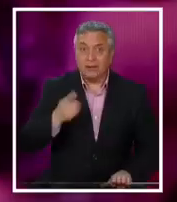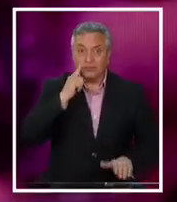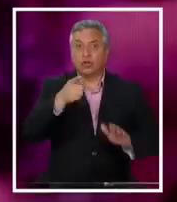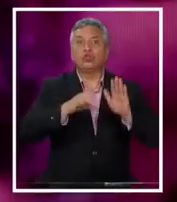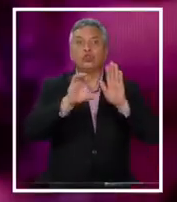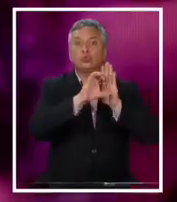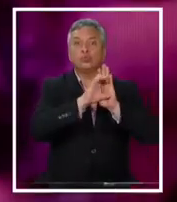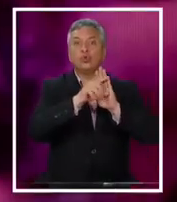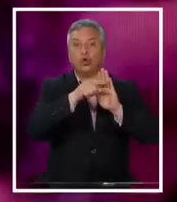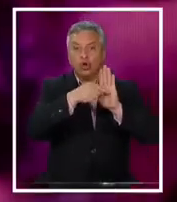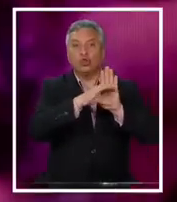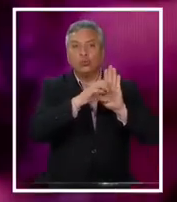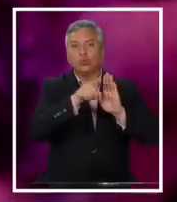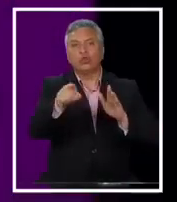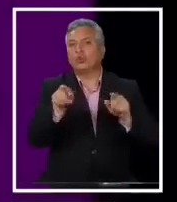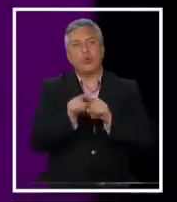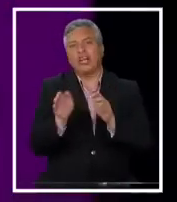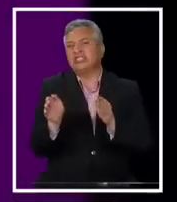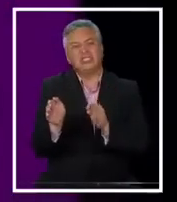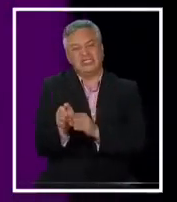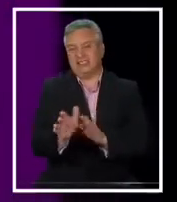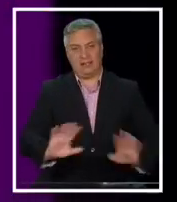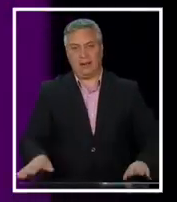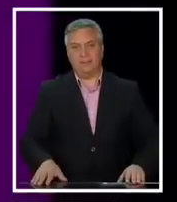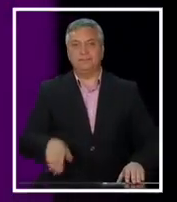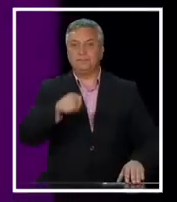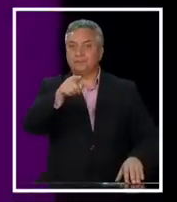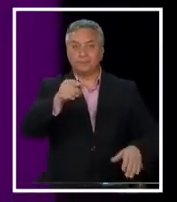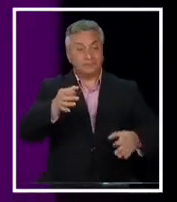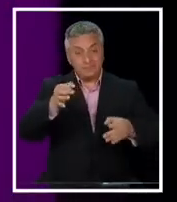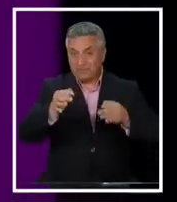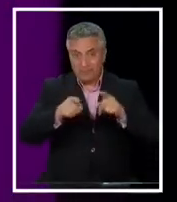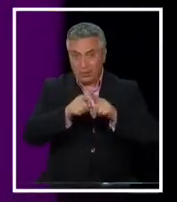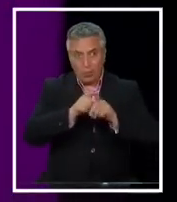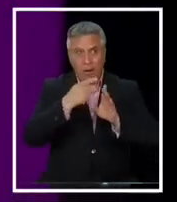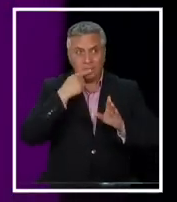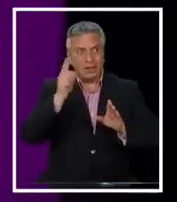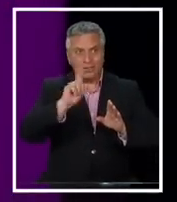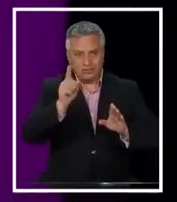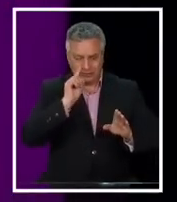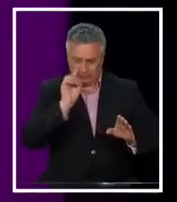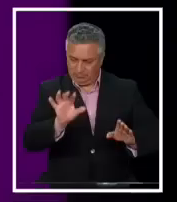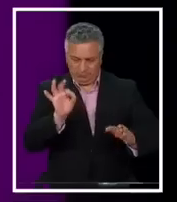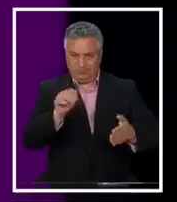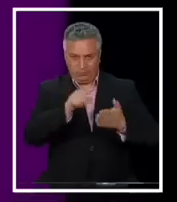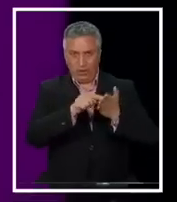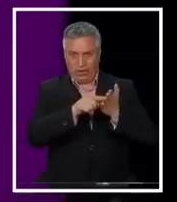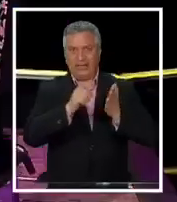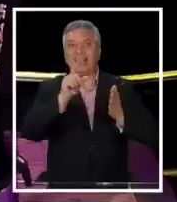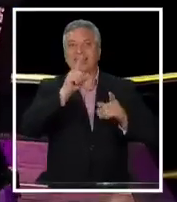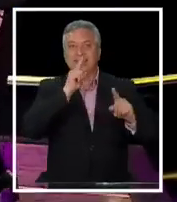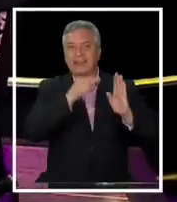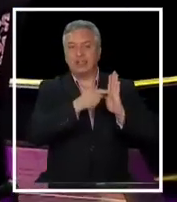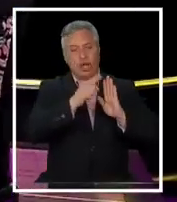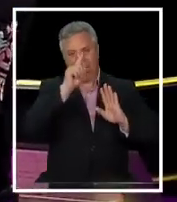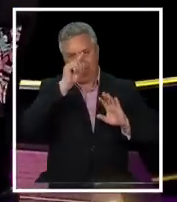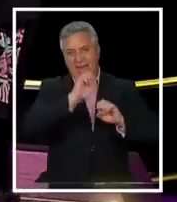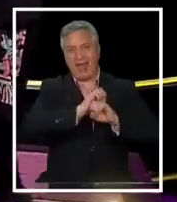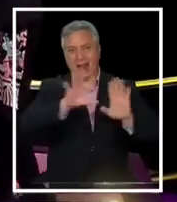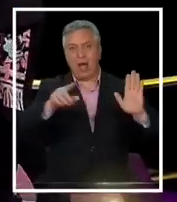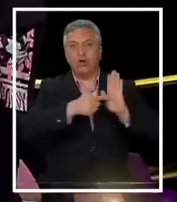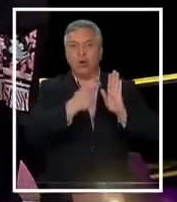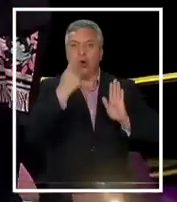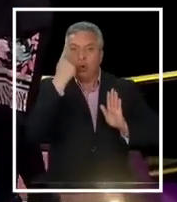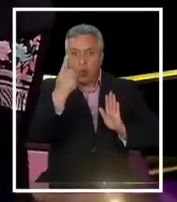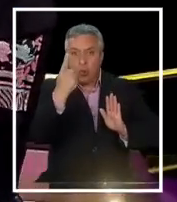quedó chica hace mucho tiempo. Donde el legislador no distingue, no es lícito al intérprete distinguir, y aquí el texto es clarísimo, hay una